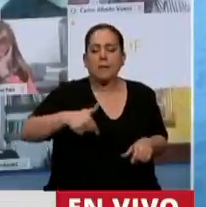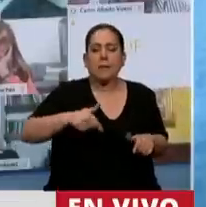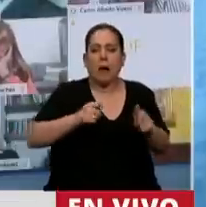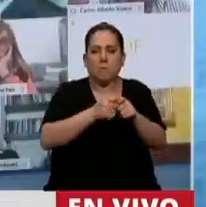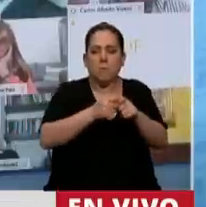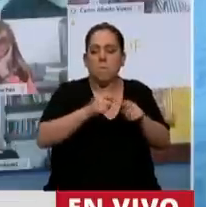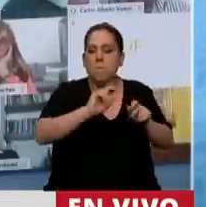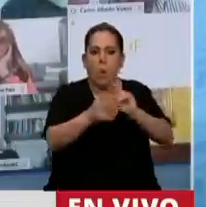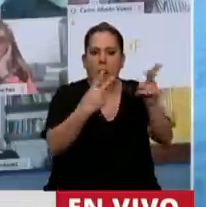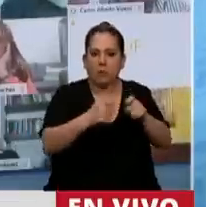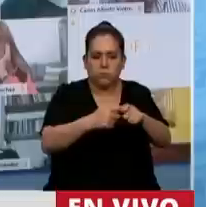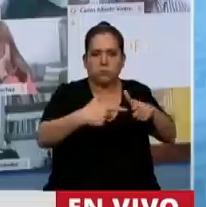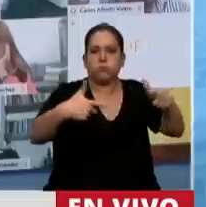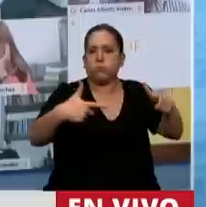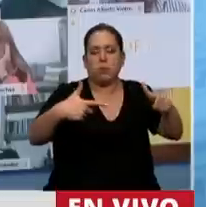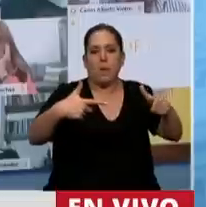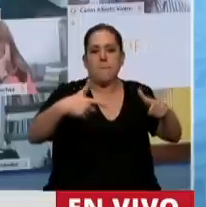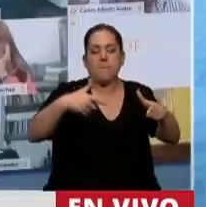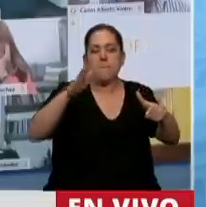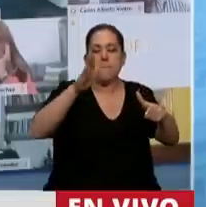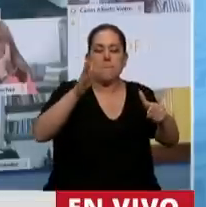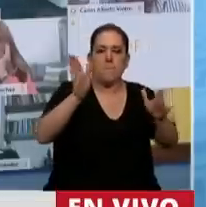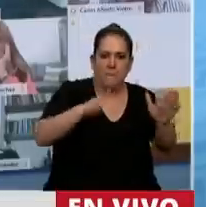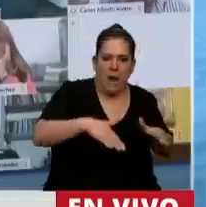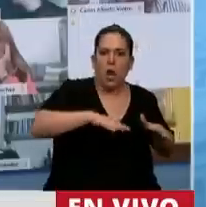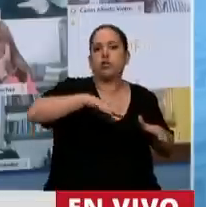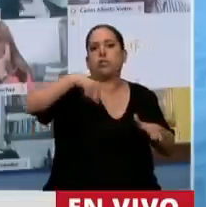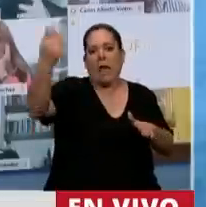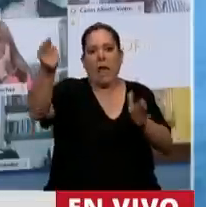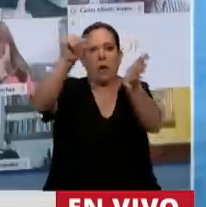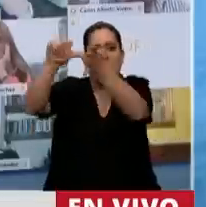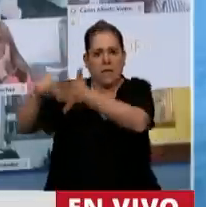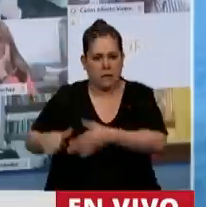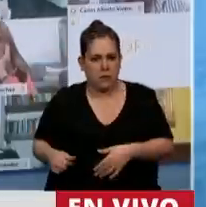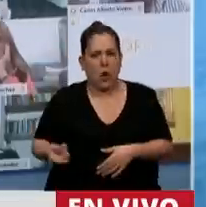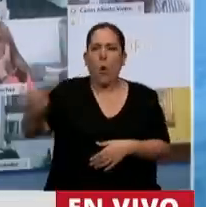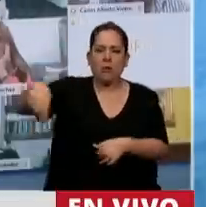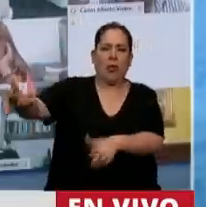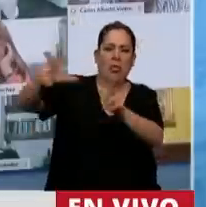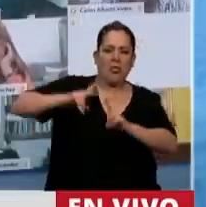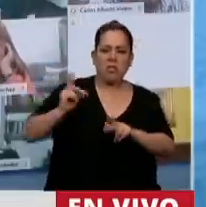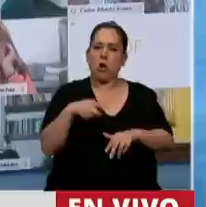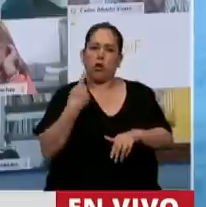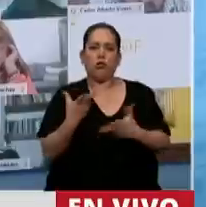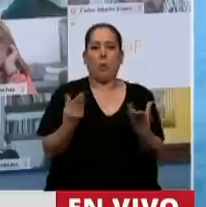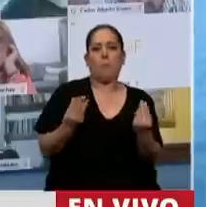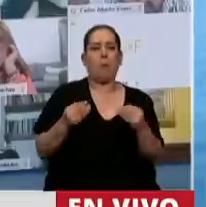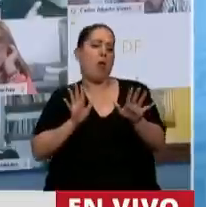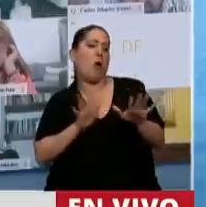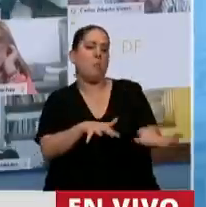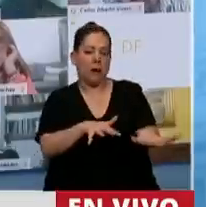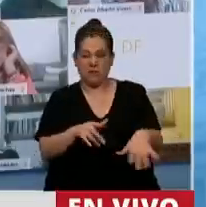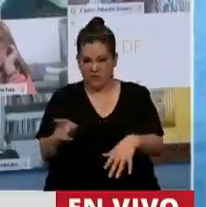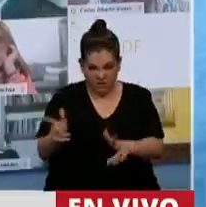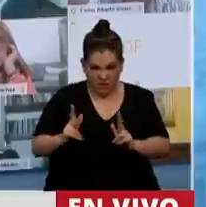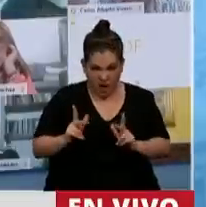número de muertos. Dicen que le tenemos miedo a las marchas. ¿A qué le llaman marchas? A eso que